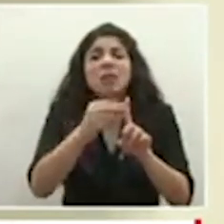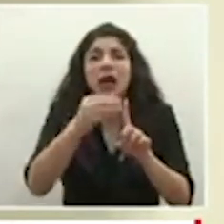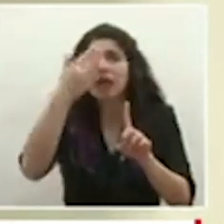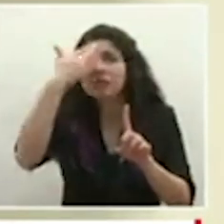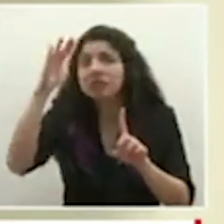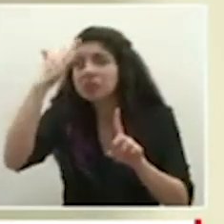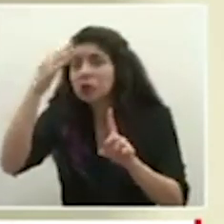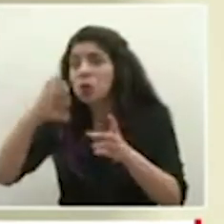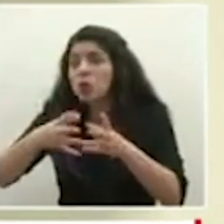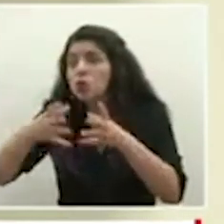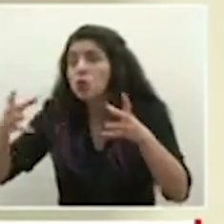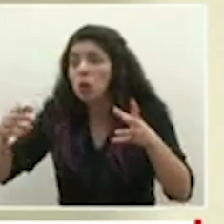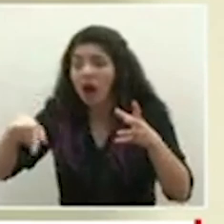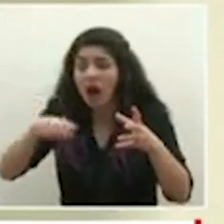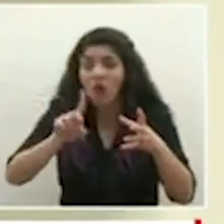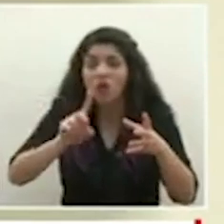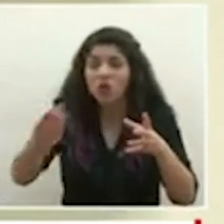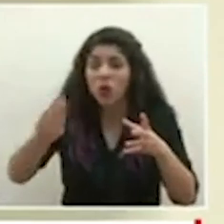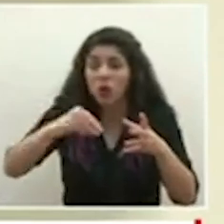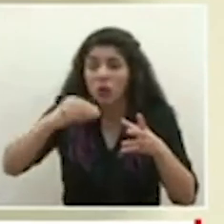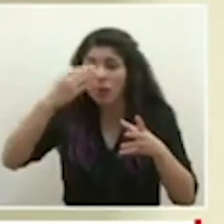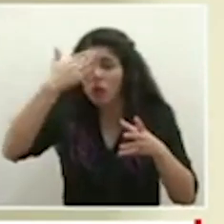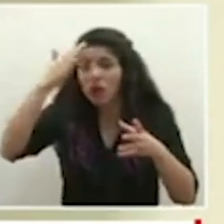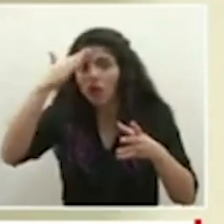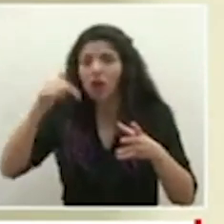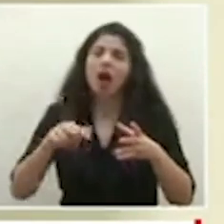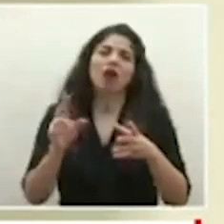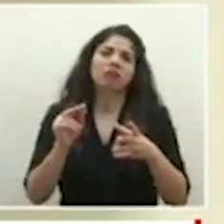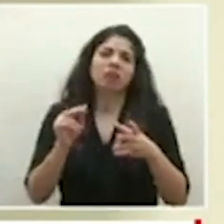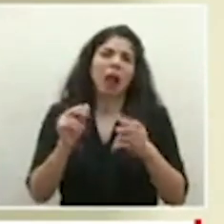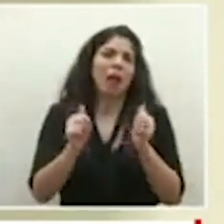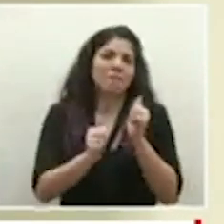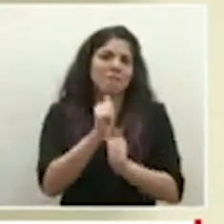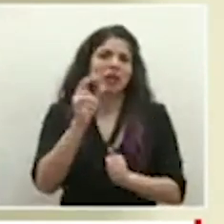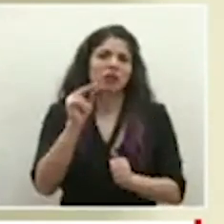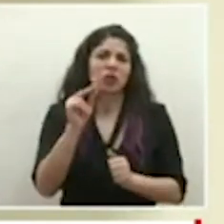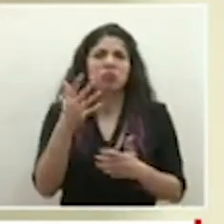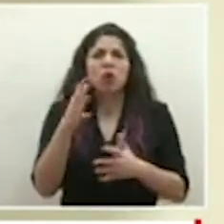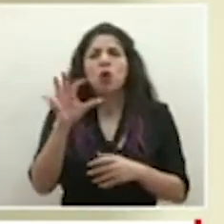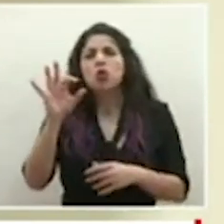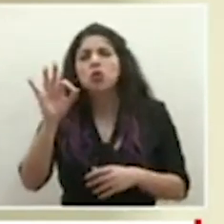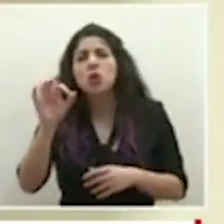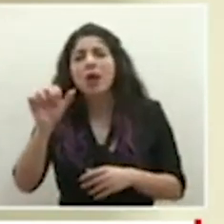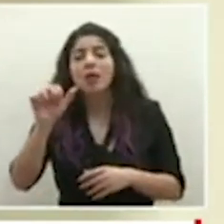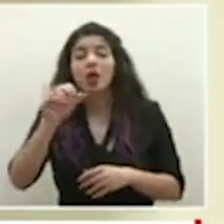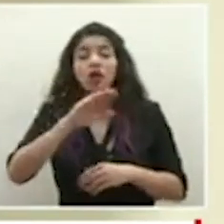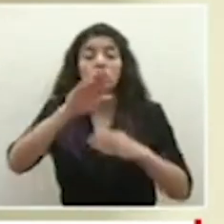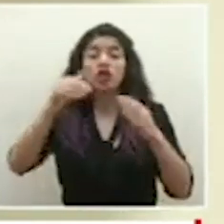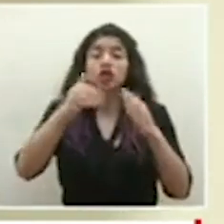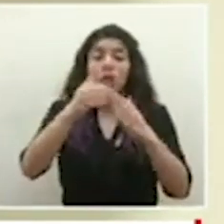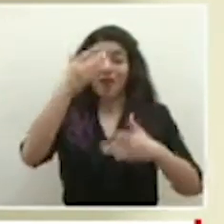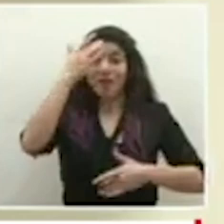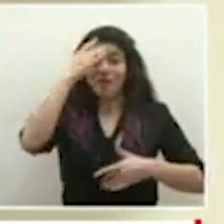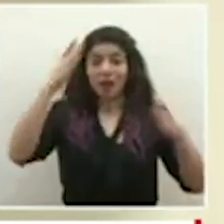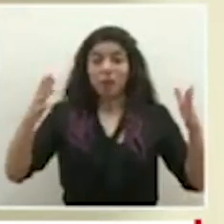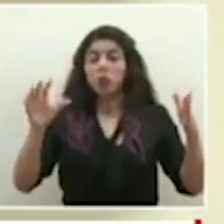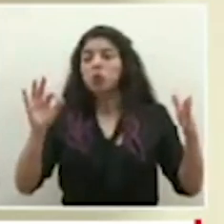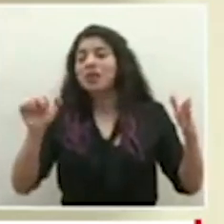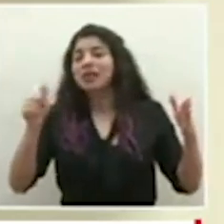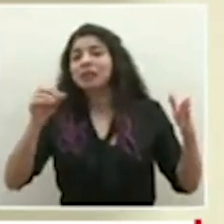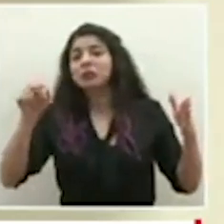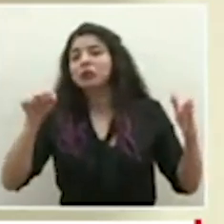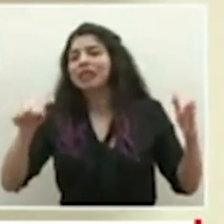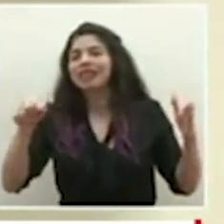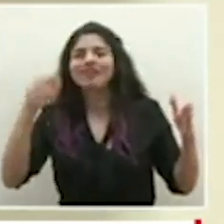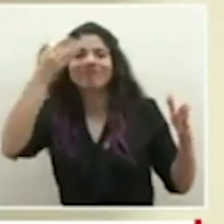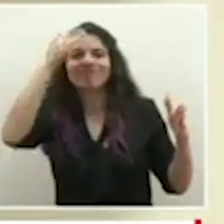mayoría siempre hemos tenido algunos más o menos un 9 10% de los casos en que al final no se ha logrado detectar el